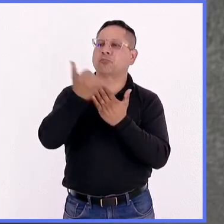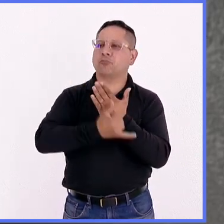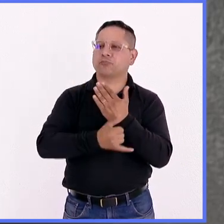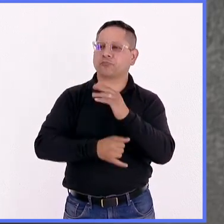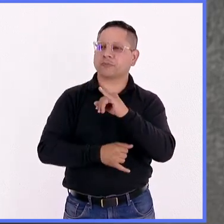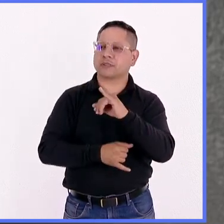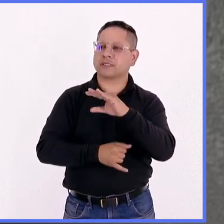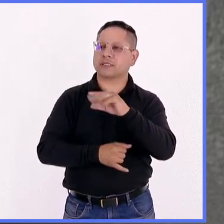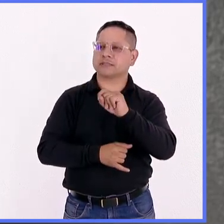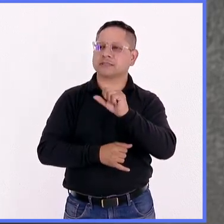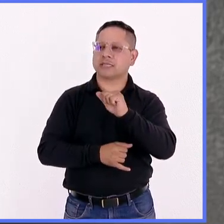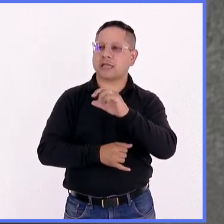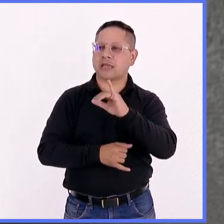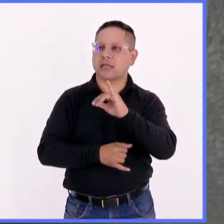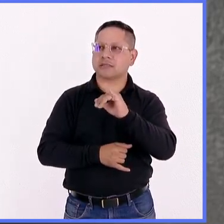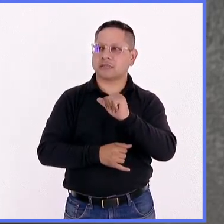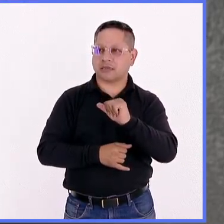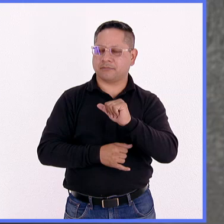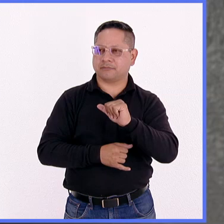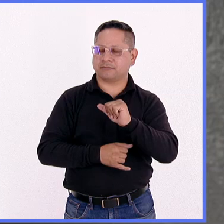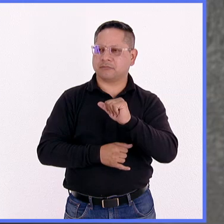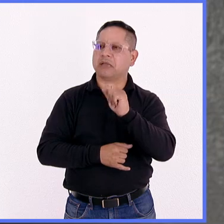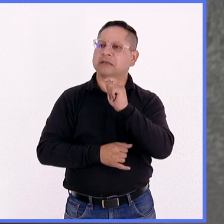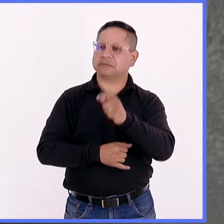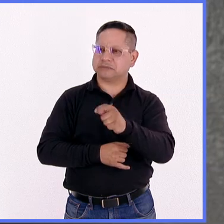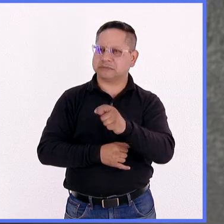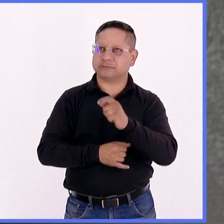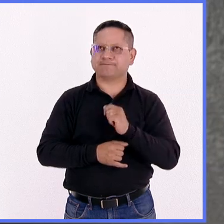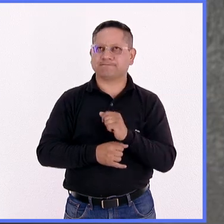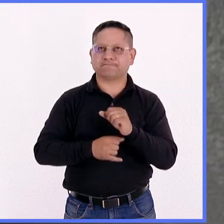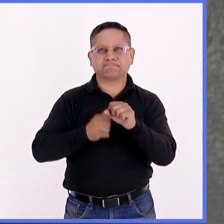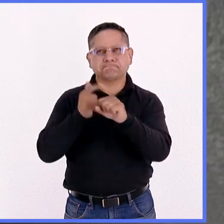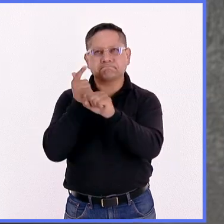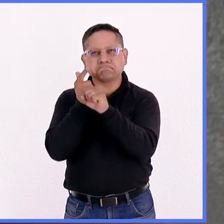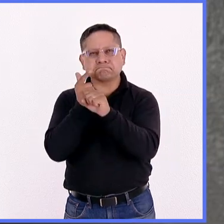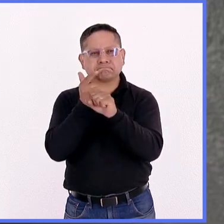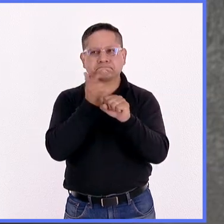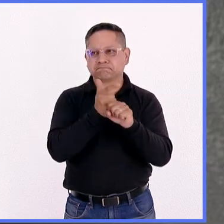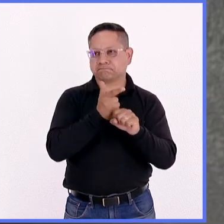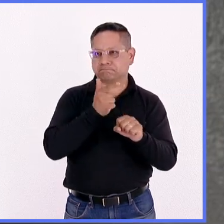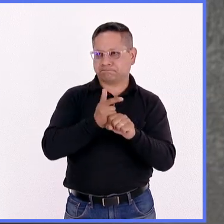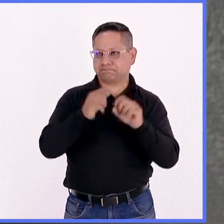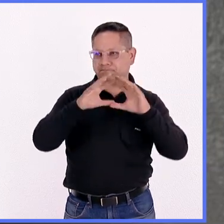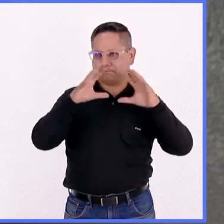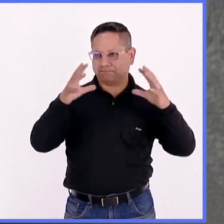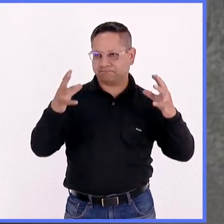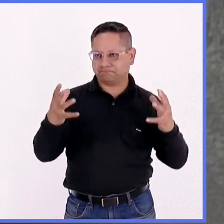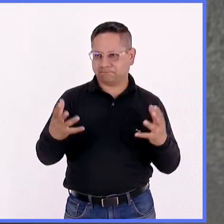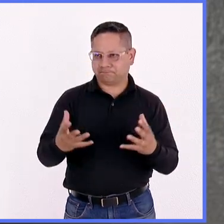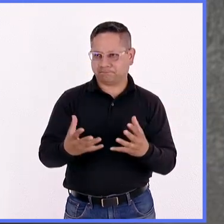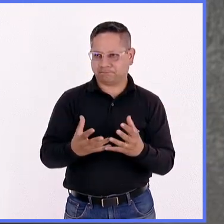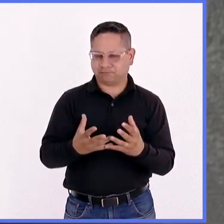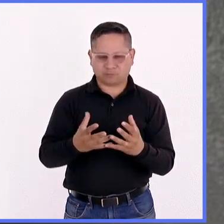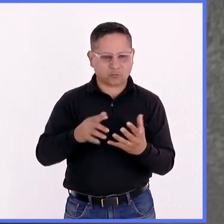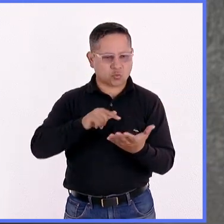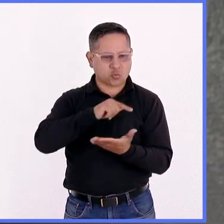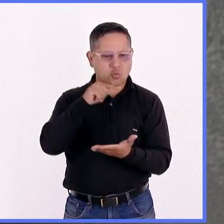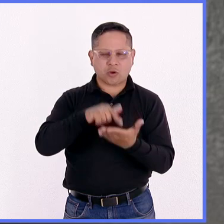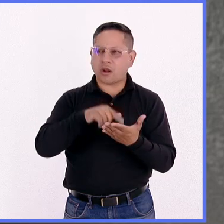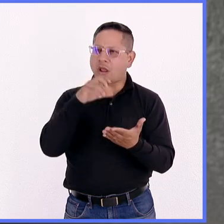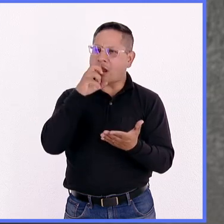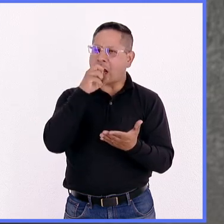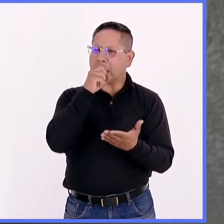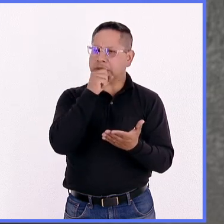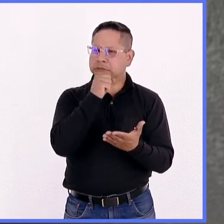llama Ixaya, que es para la detección de puntos calientes en la Tierra. Y así, cuando